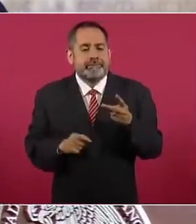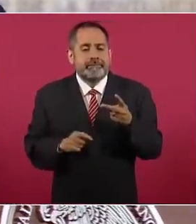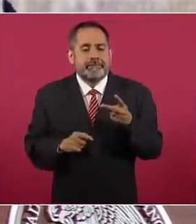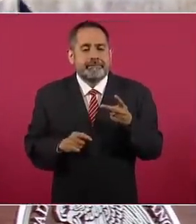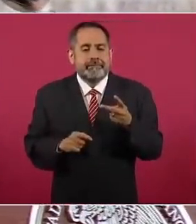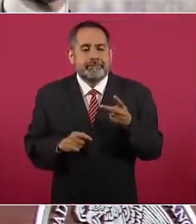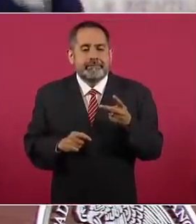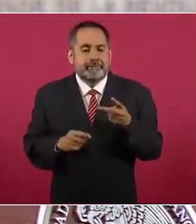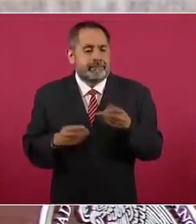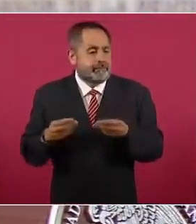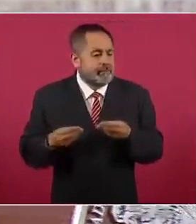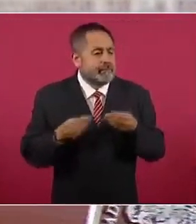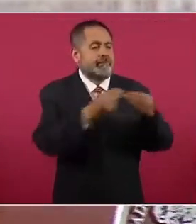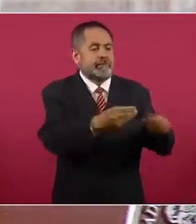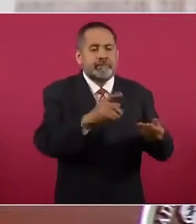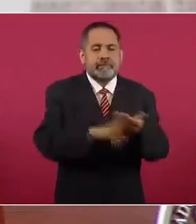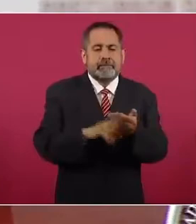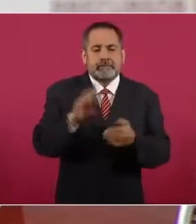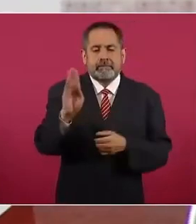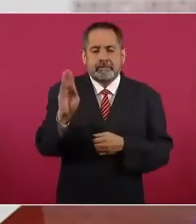entregaron Bancomer.